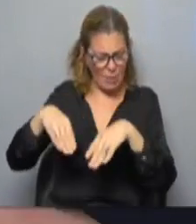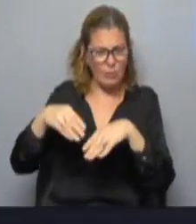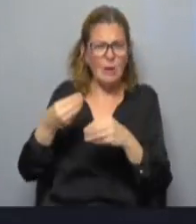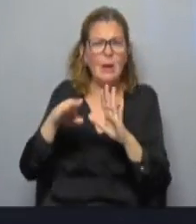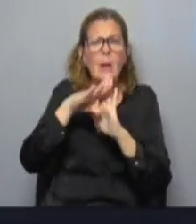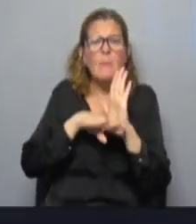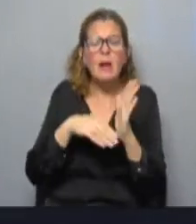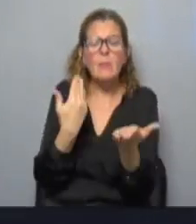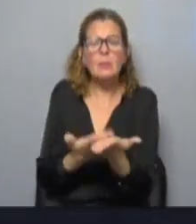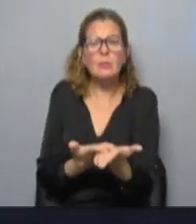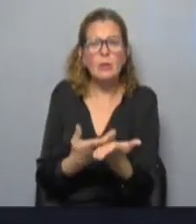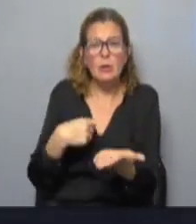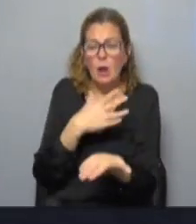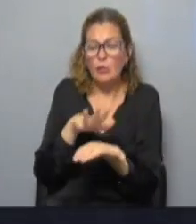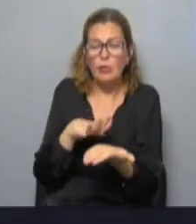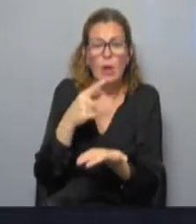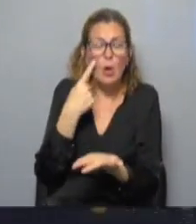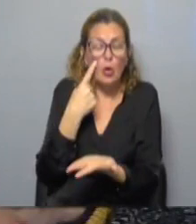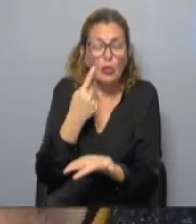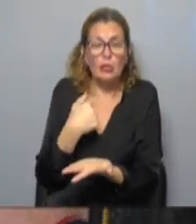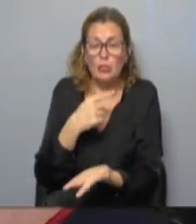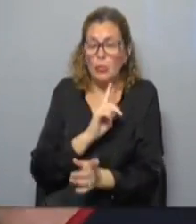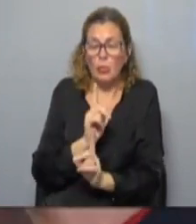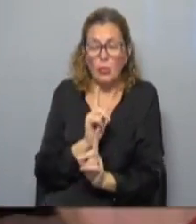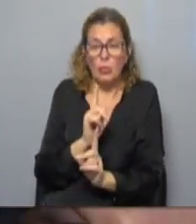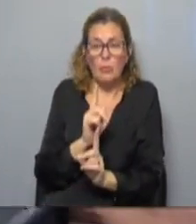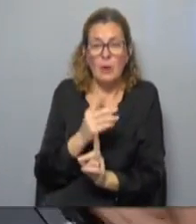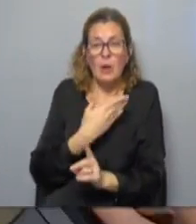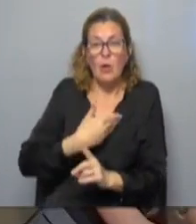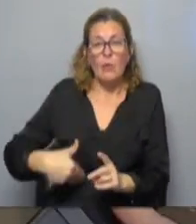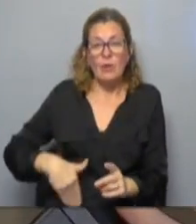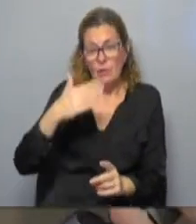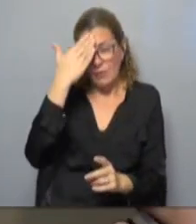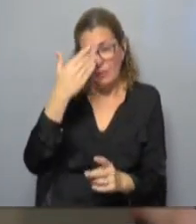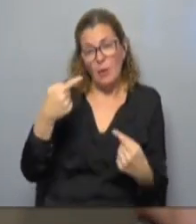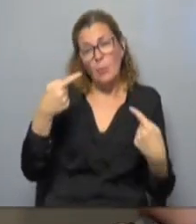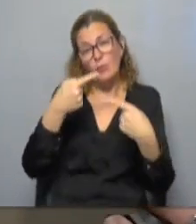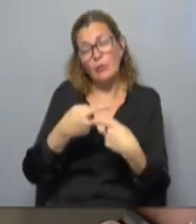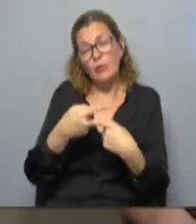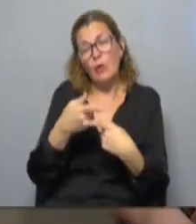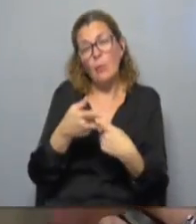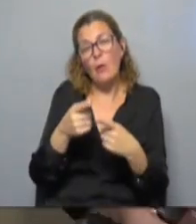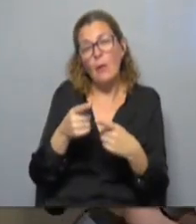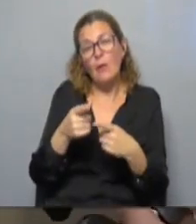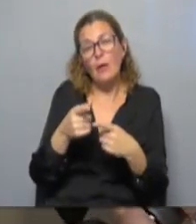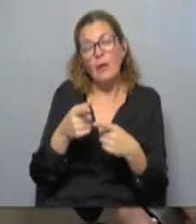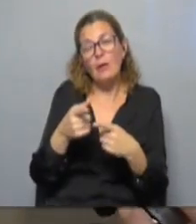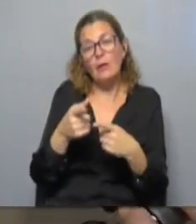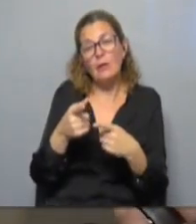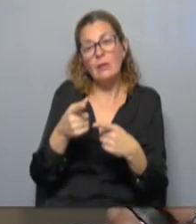fue el plan que se presentó? La sociedad no lo conoce, yo tampoco. Durante el gobierno del Frente Amplio, la oposición tenía como una especie de